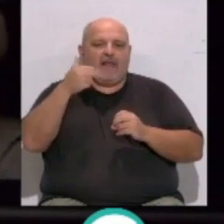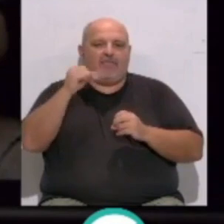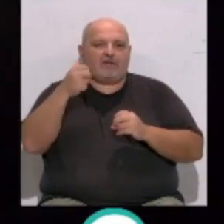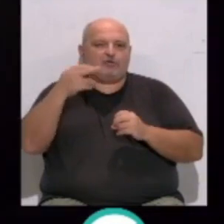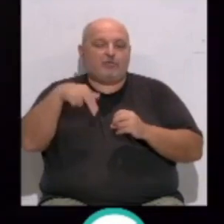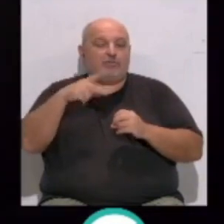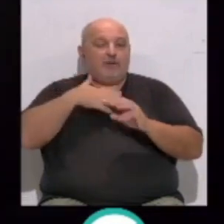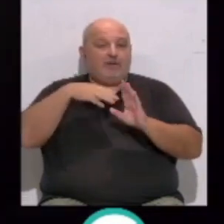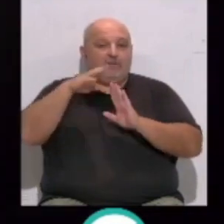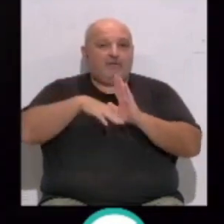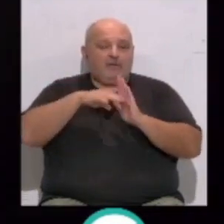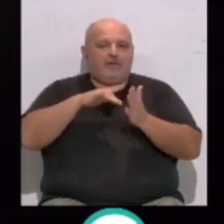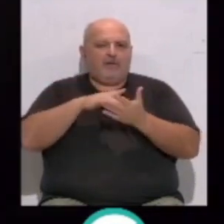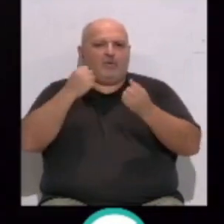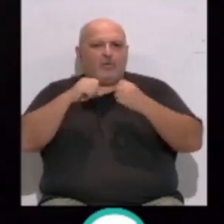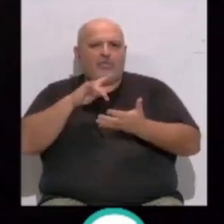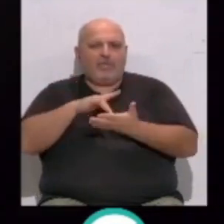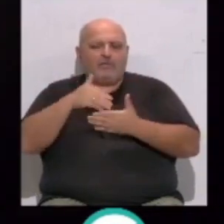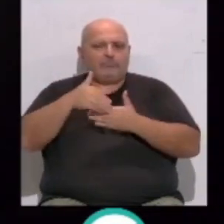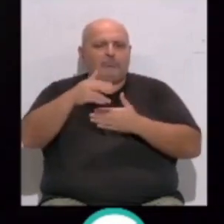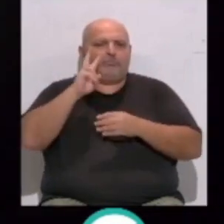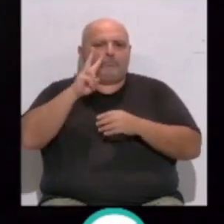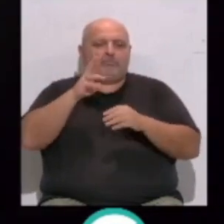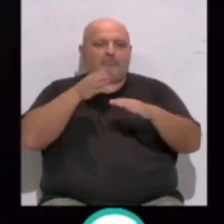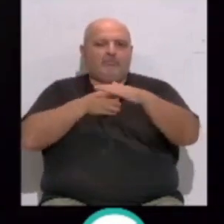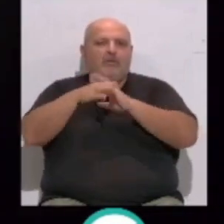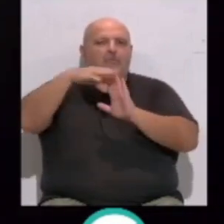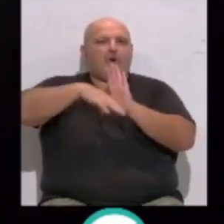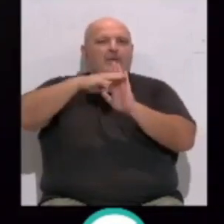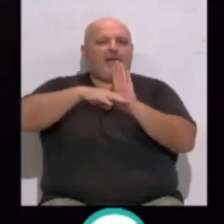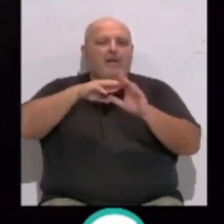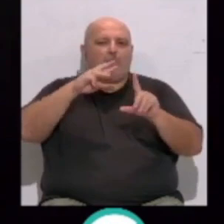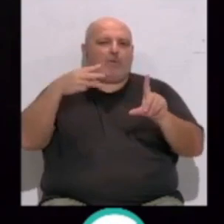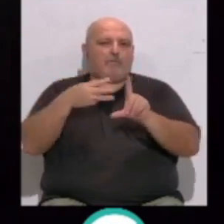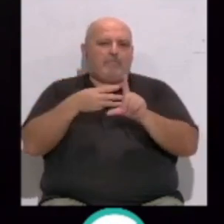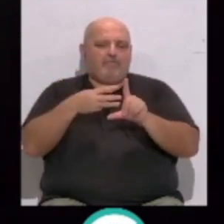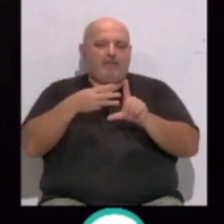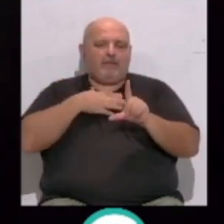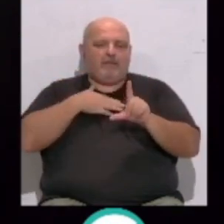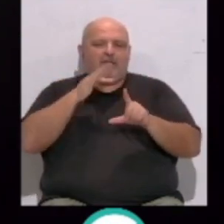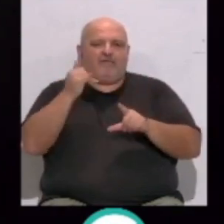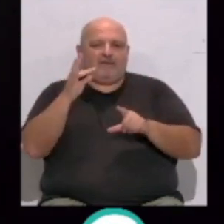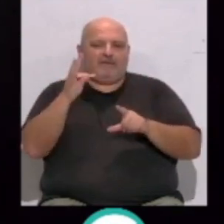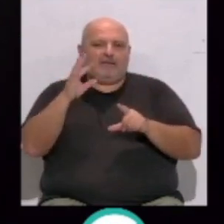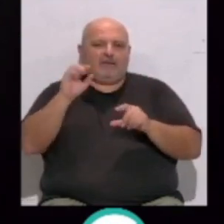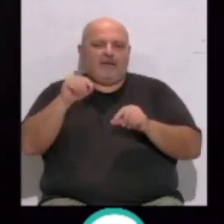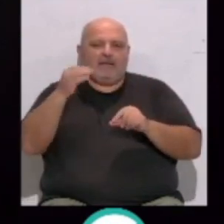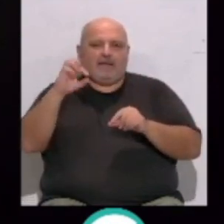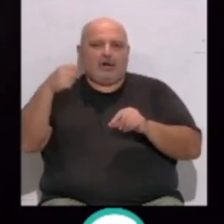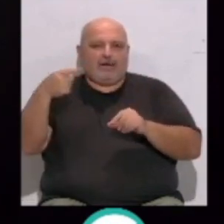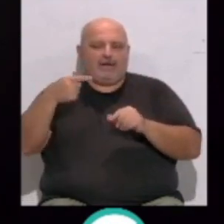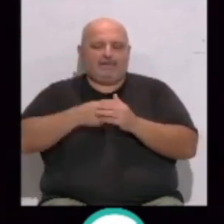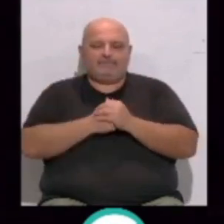conocer las próximas actuaciones pueden revisar la programación completa en la página web fitdecadiz.org.